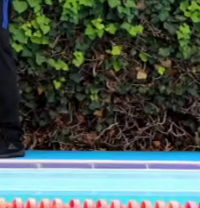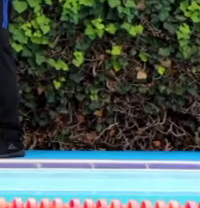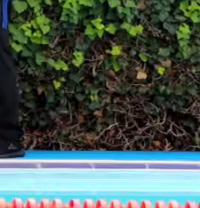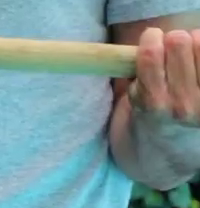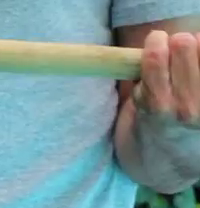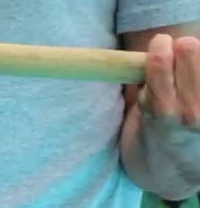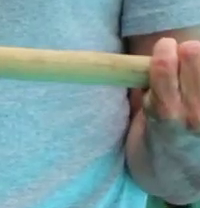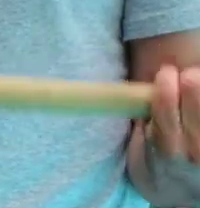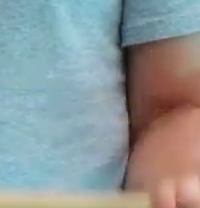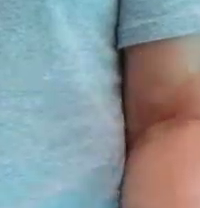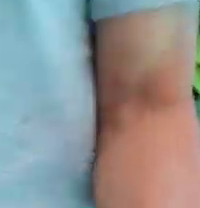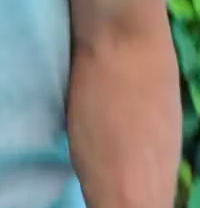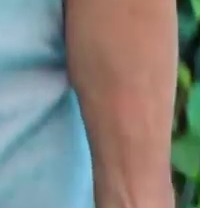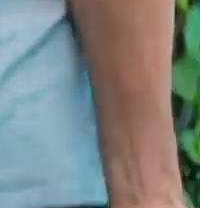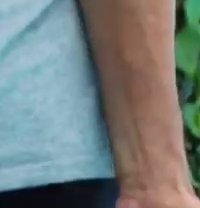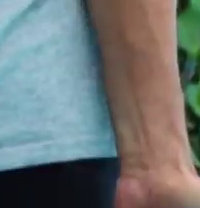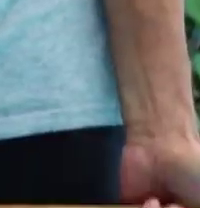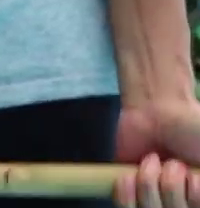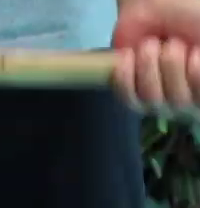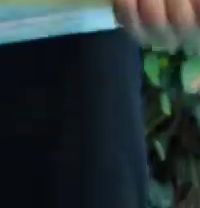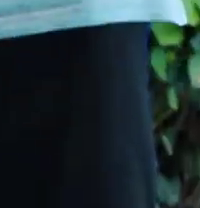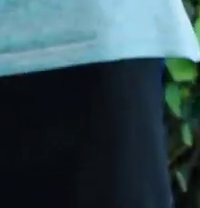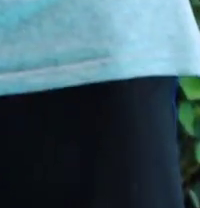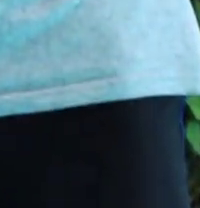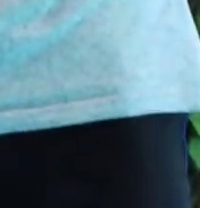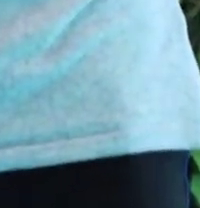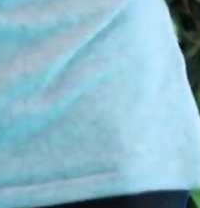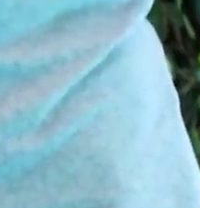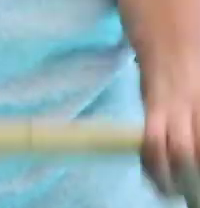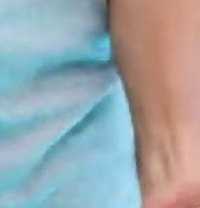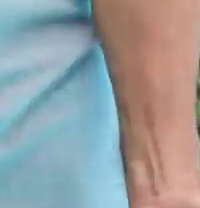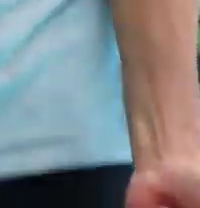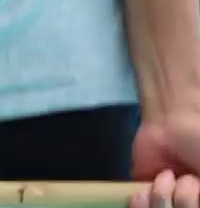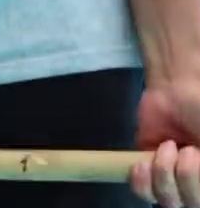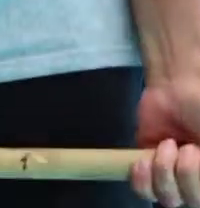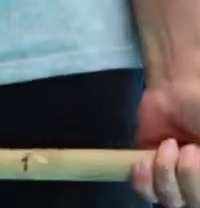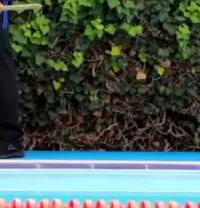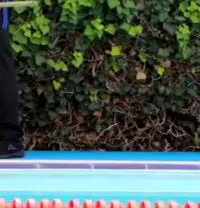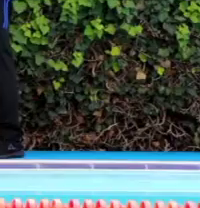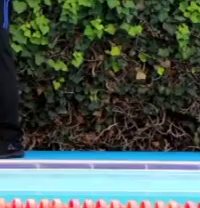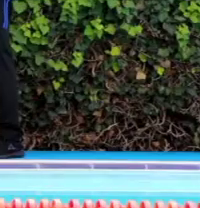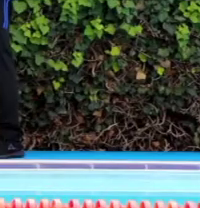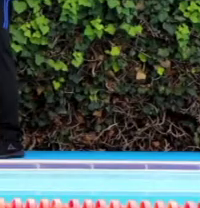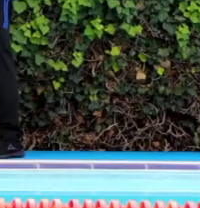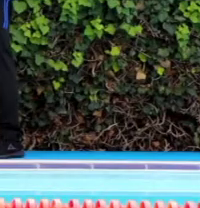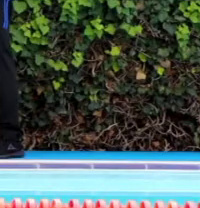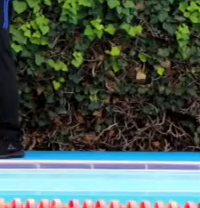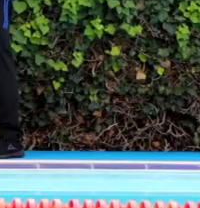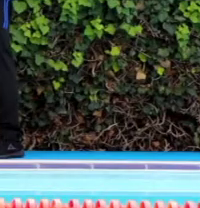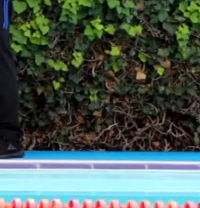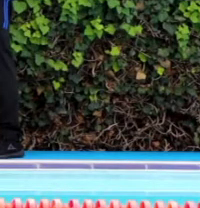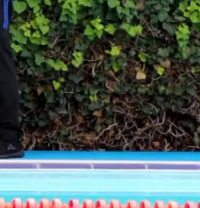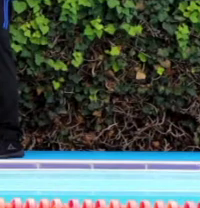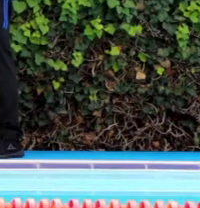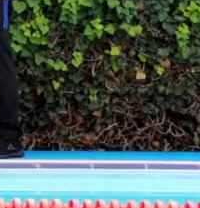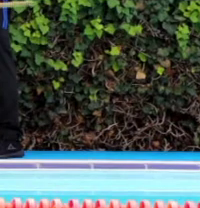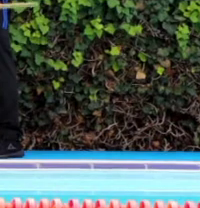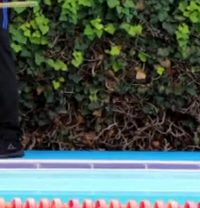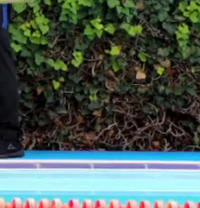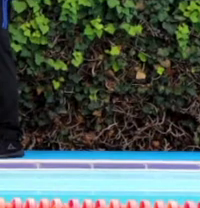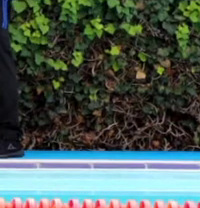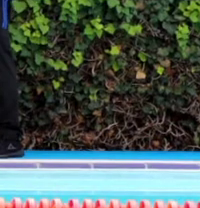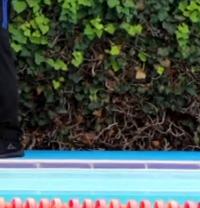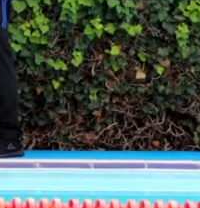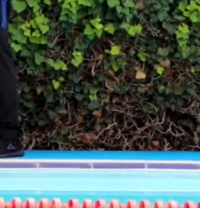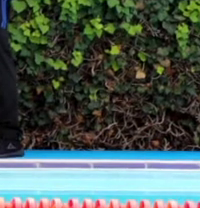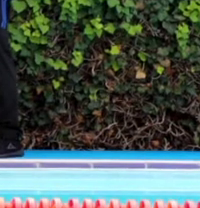grados. Y extendemos. Flexionamos y extendemos. Nuestra espalda derecha y